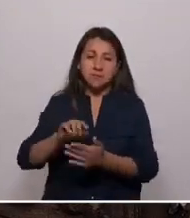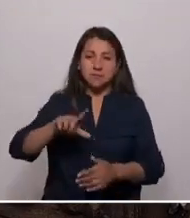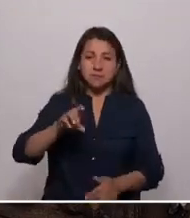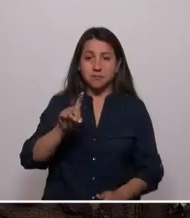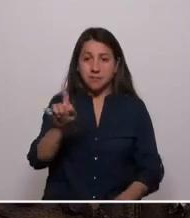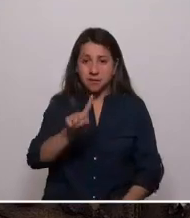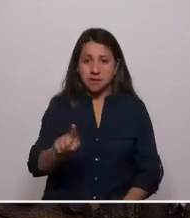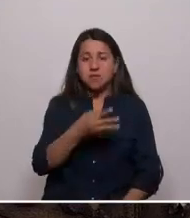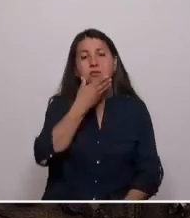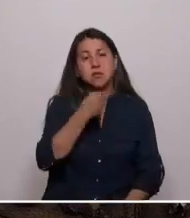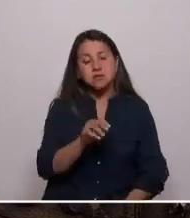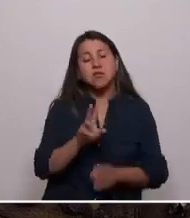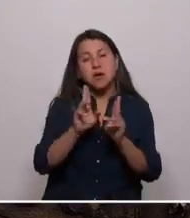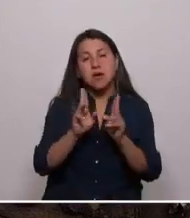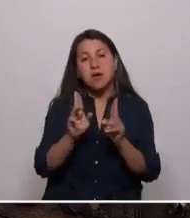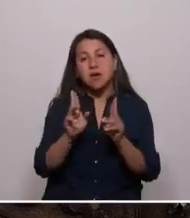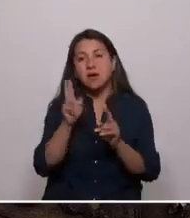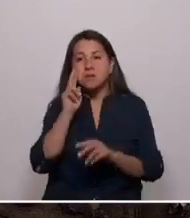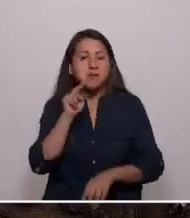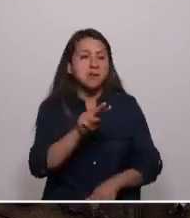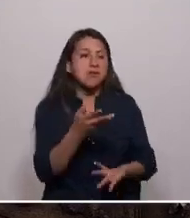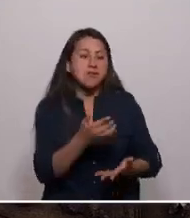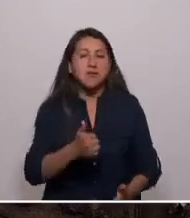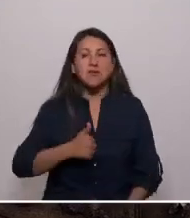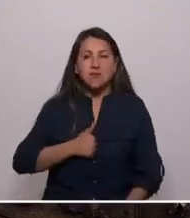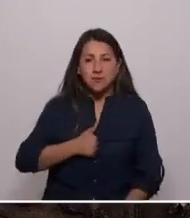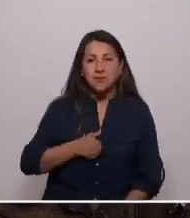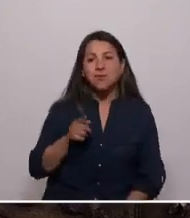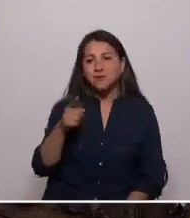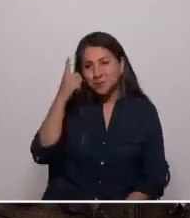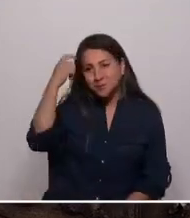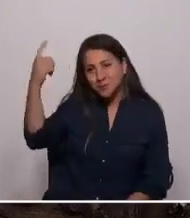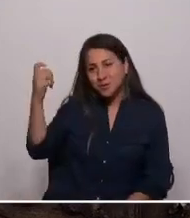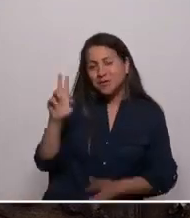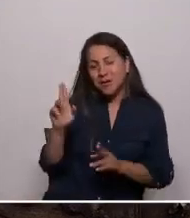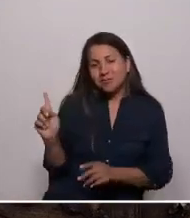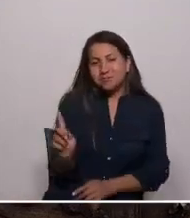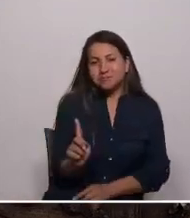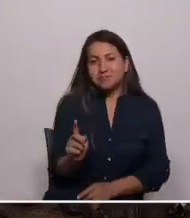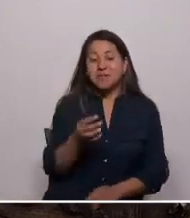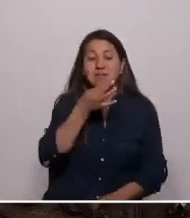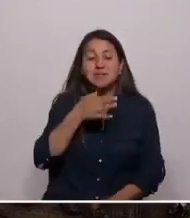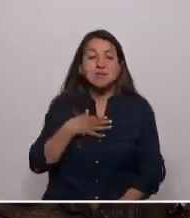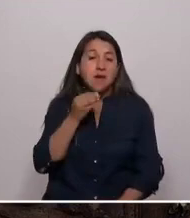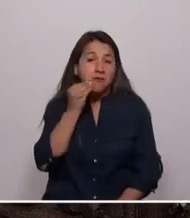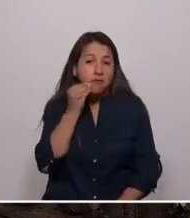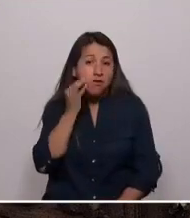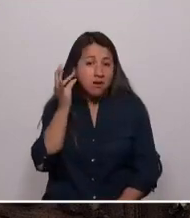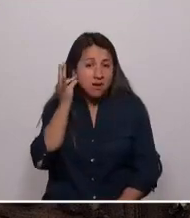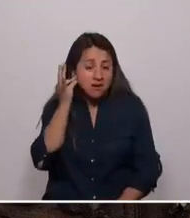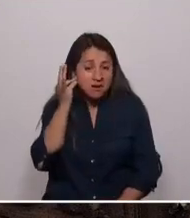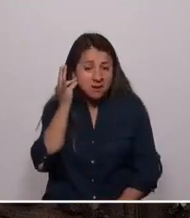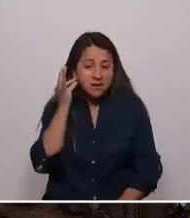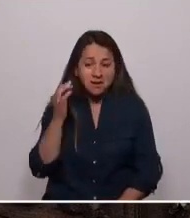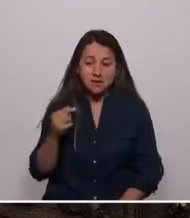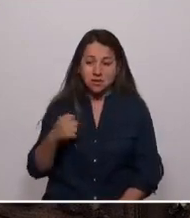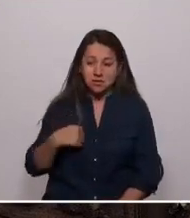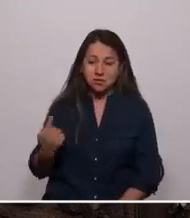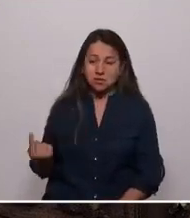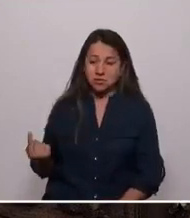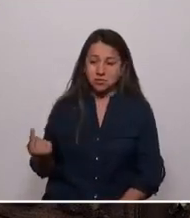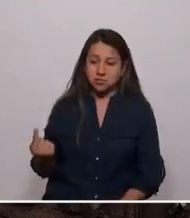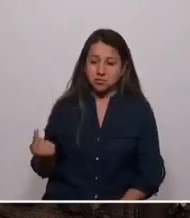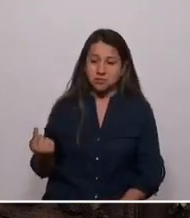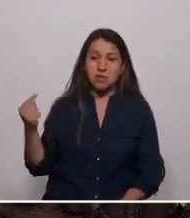qué bonito sería que estuvieras aquí viendo cómo se cumple uno de tus tantos sueños. Como dice mi abuelita, vine aquí a terminar lo que ya comenzó en los años